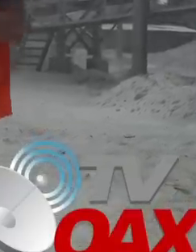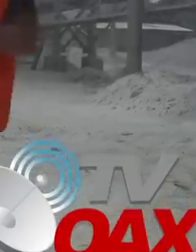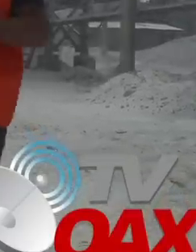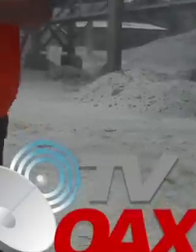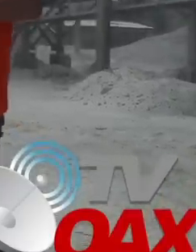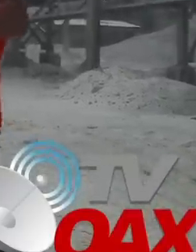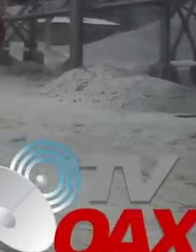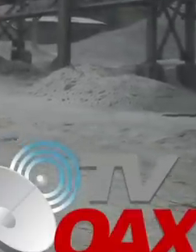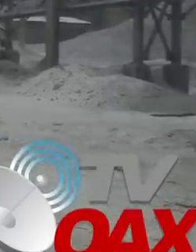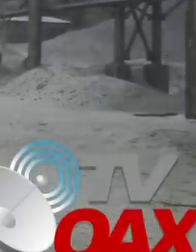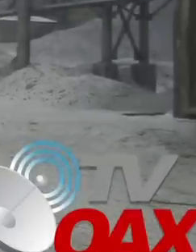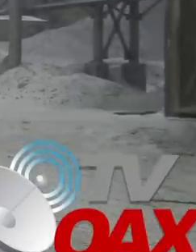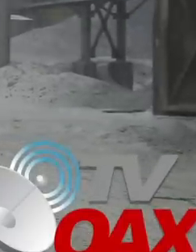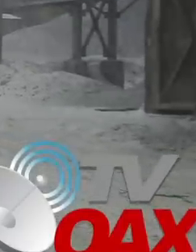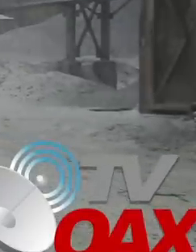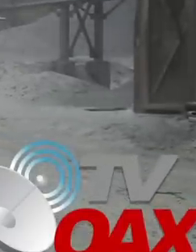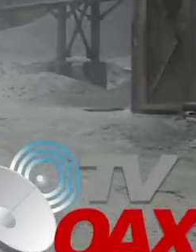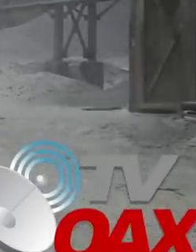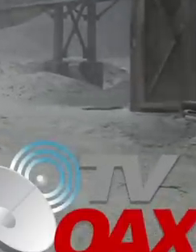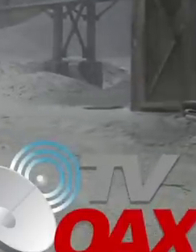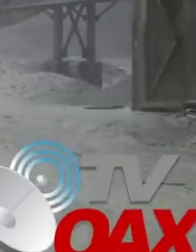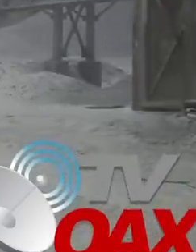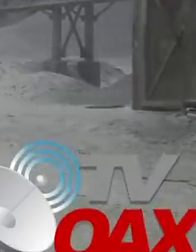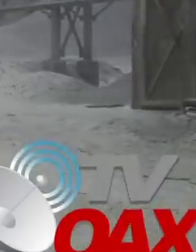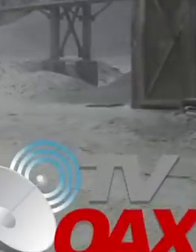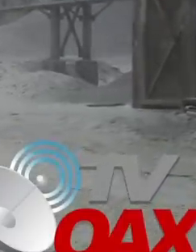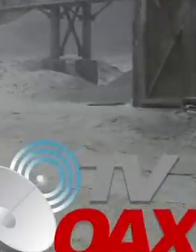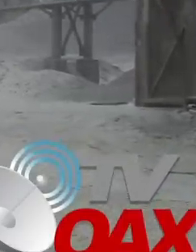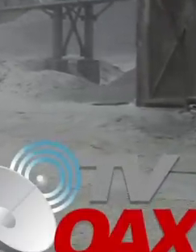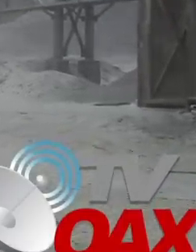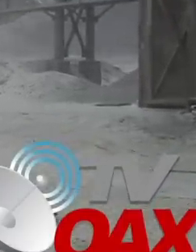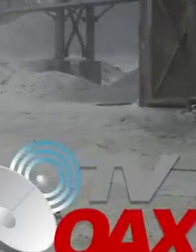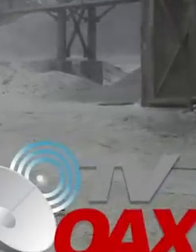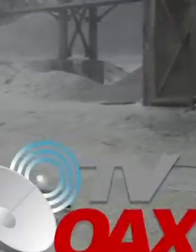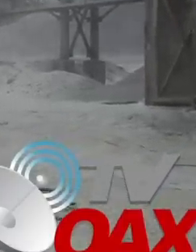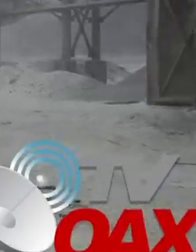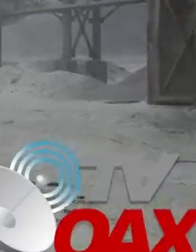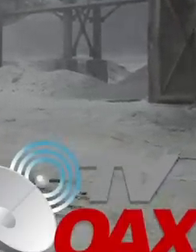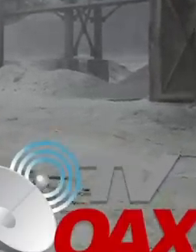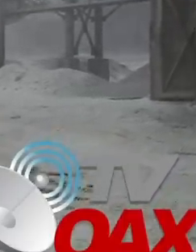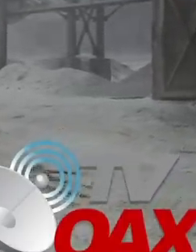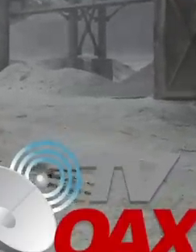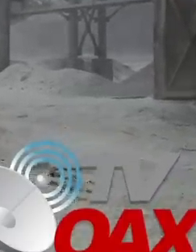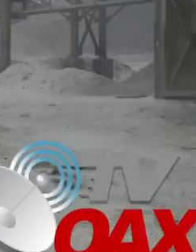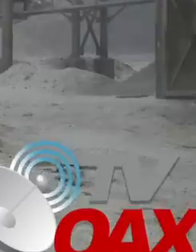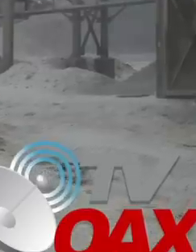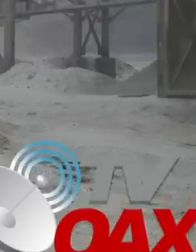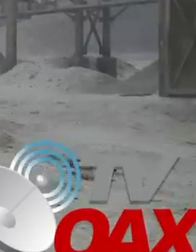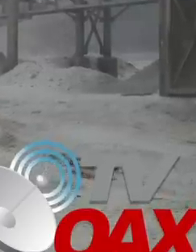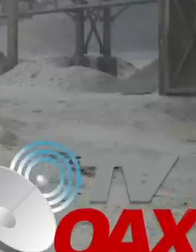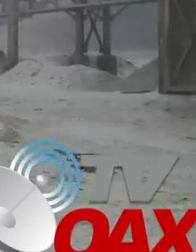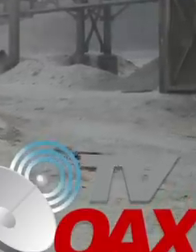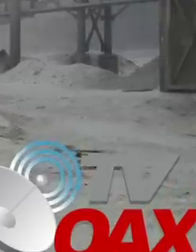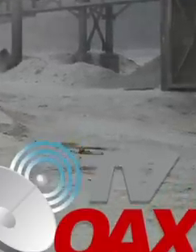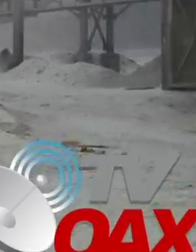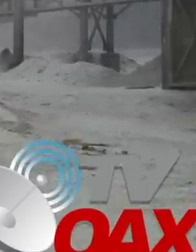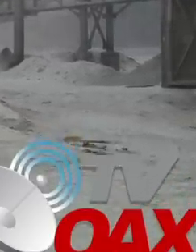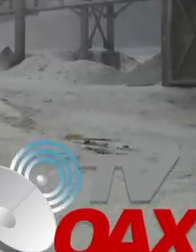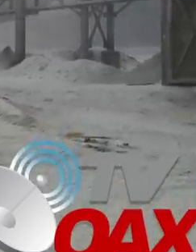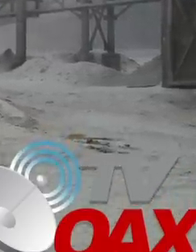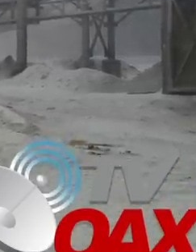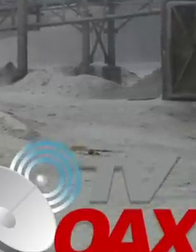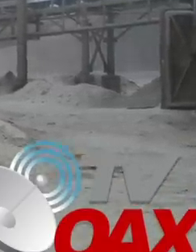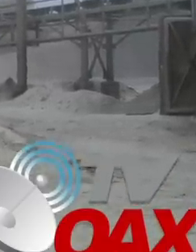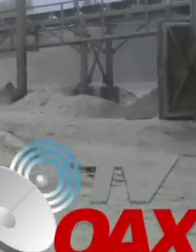clausuró la extracción de piedra caliza a la filial en México de Vulcan Materiales, en Playa del Carmen, Quintana